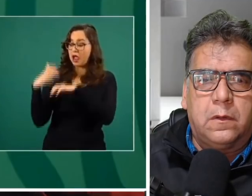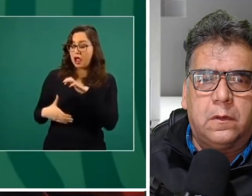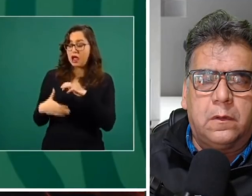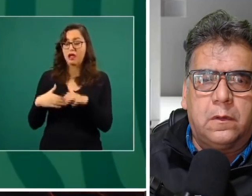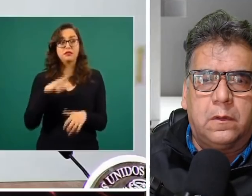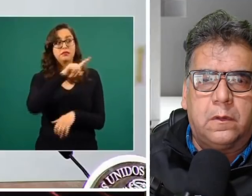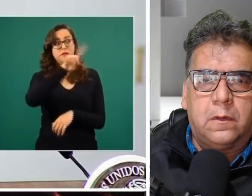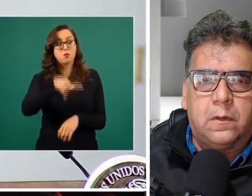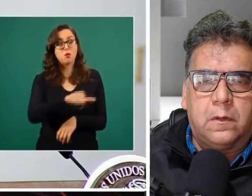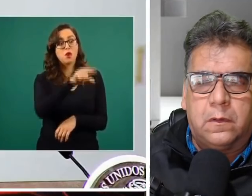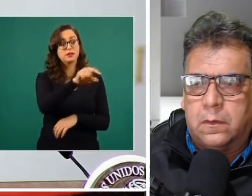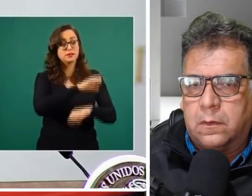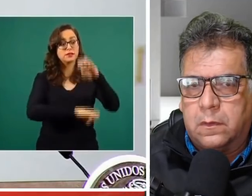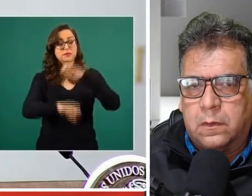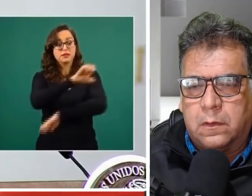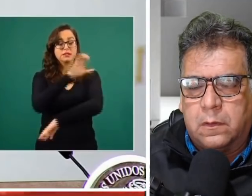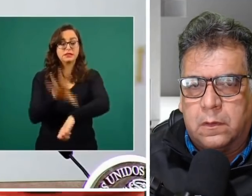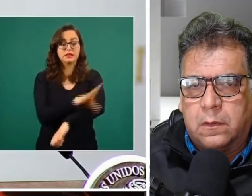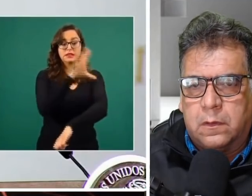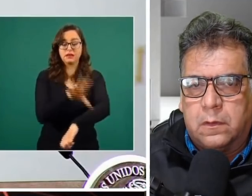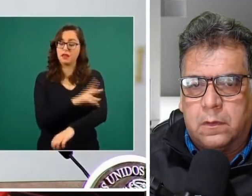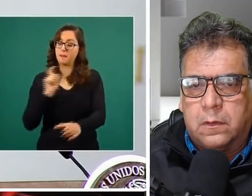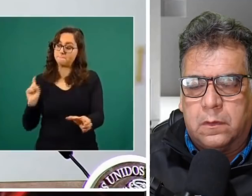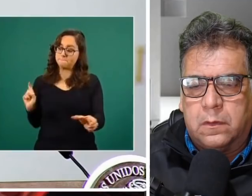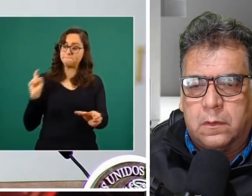vende energía eléctrica a la Comisión Federal de Electricidad.